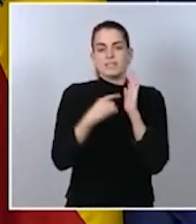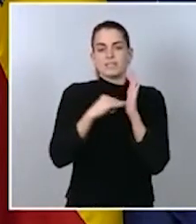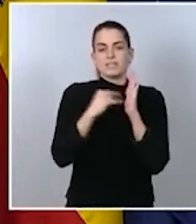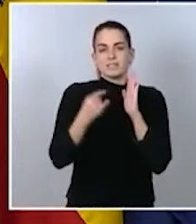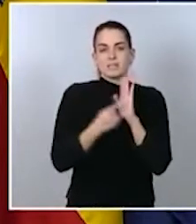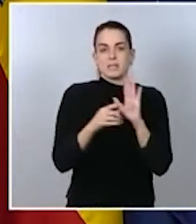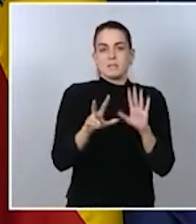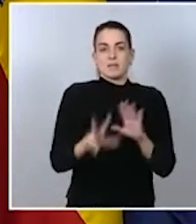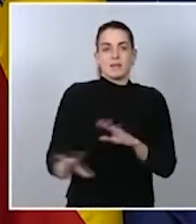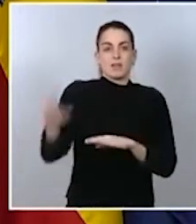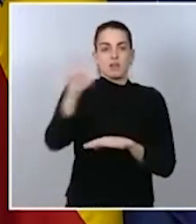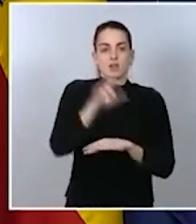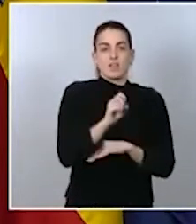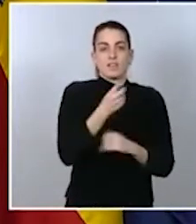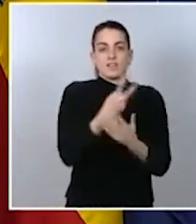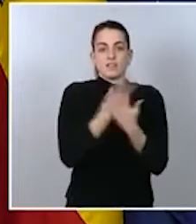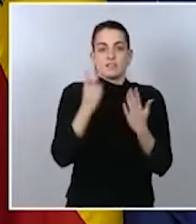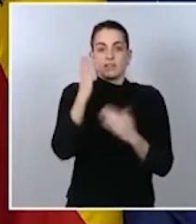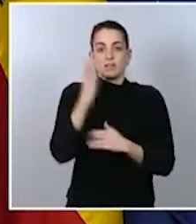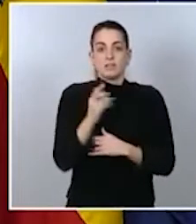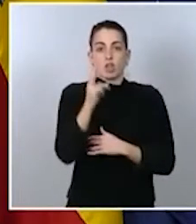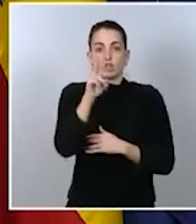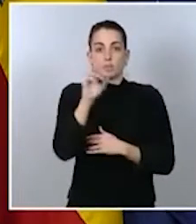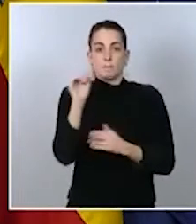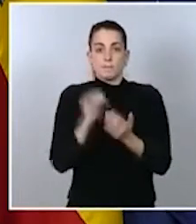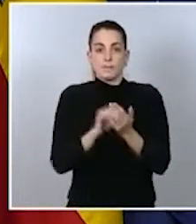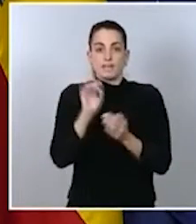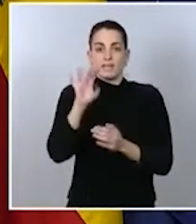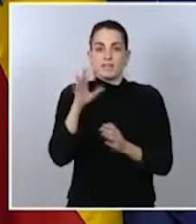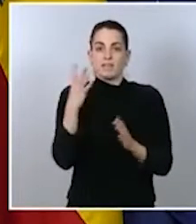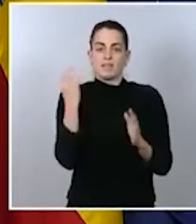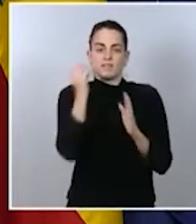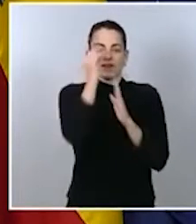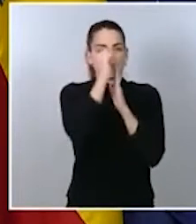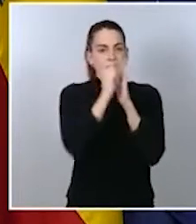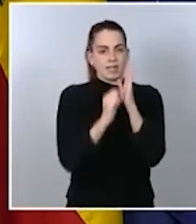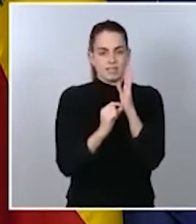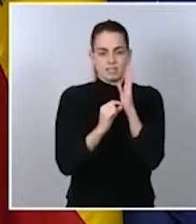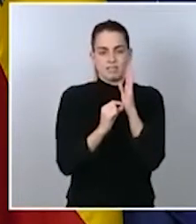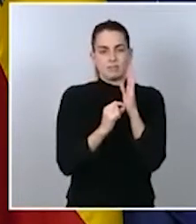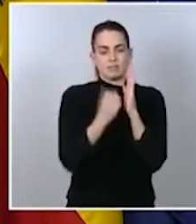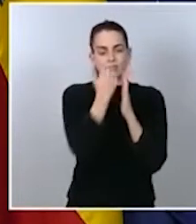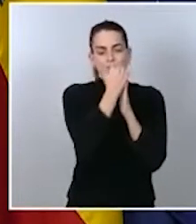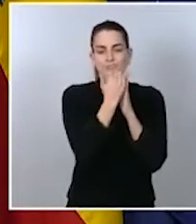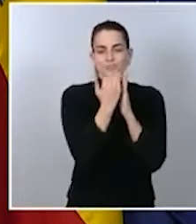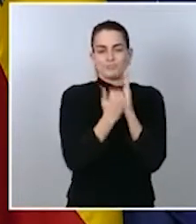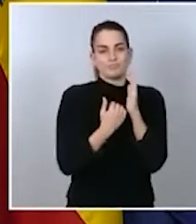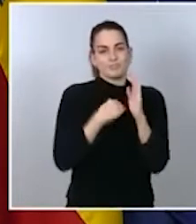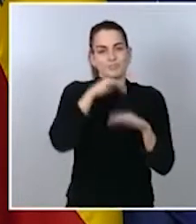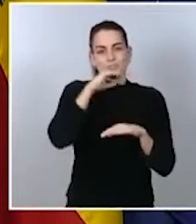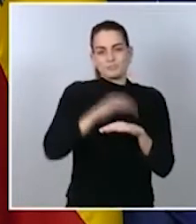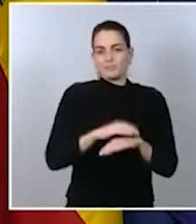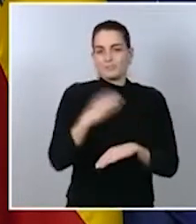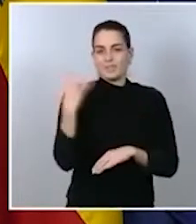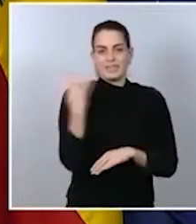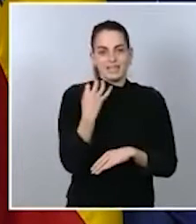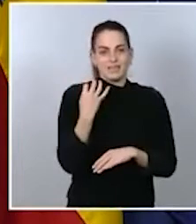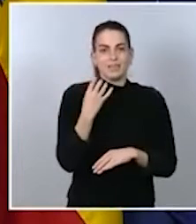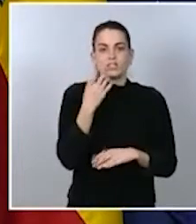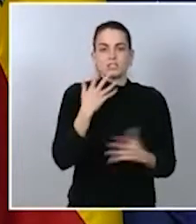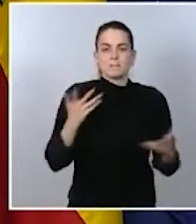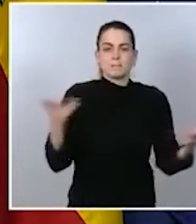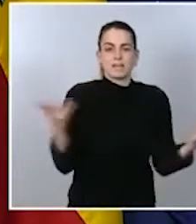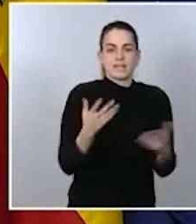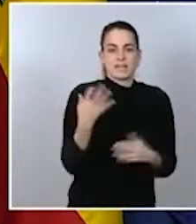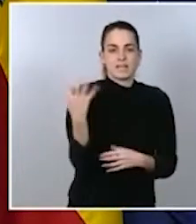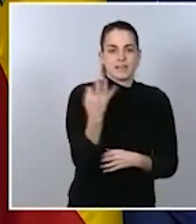17-2015, una serie de requisitos muy relevantes y muy importantes, cuáles, que la emergencia sea una emergencia